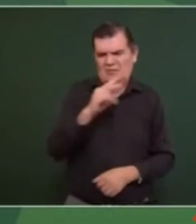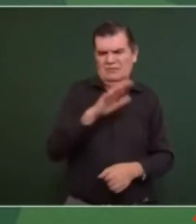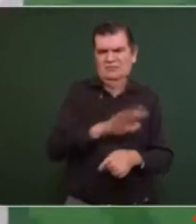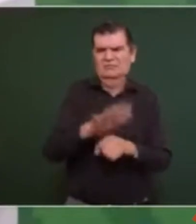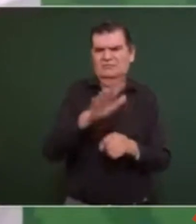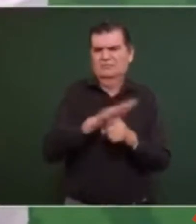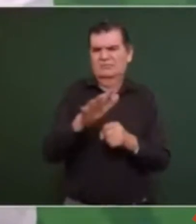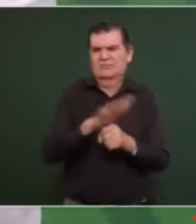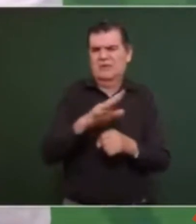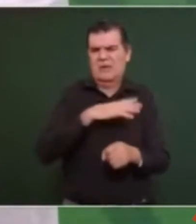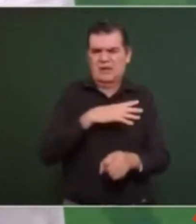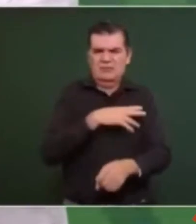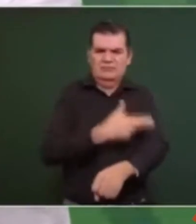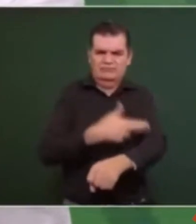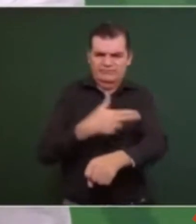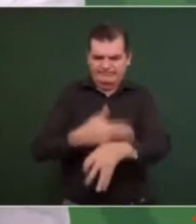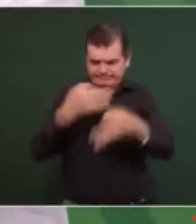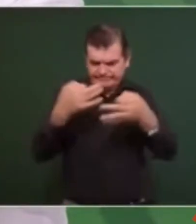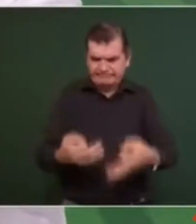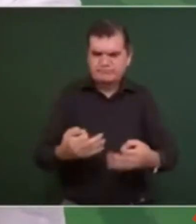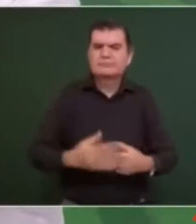la honestidad.